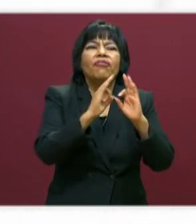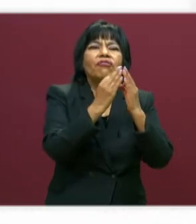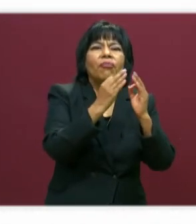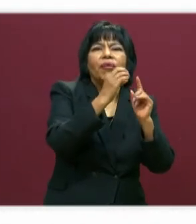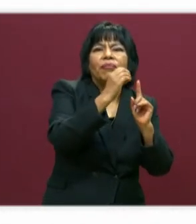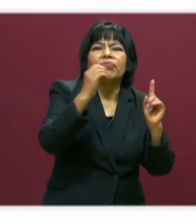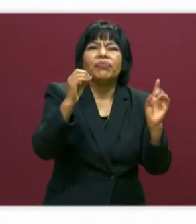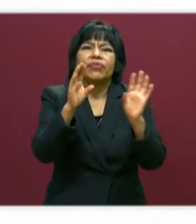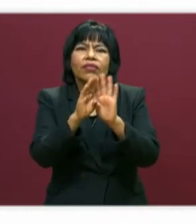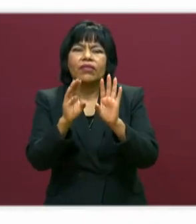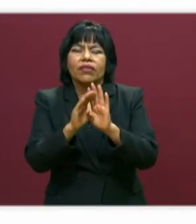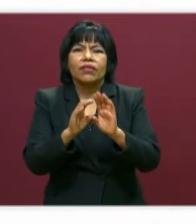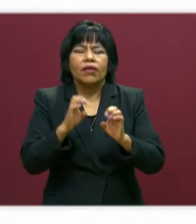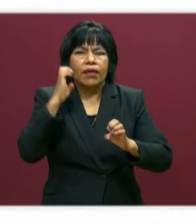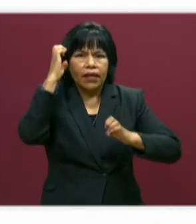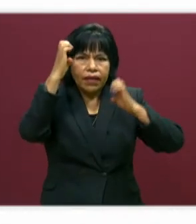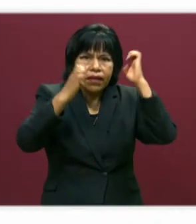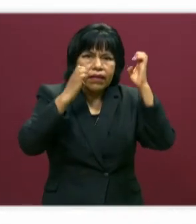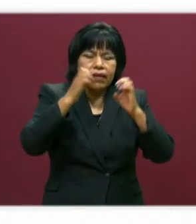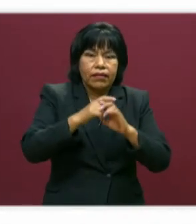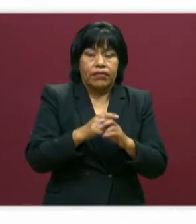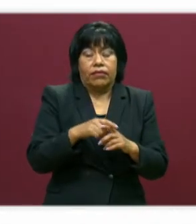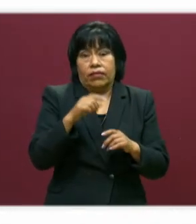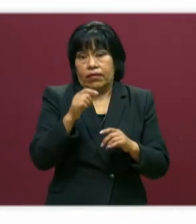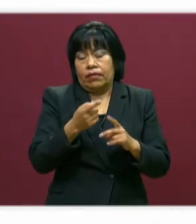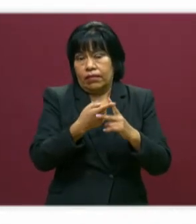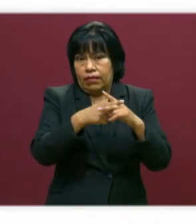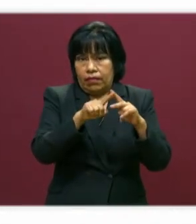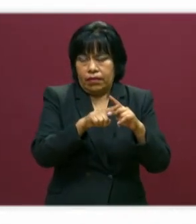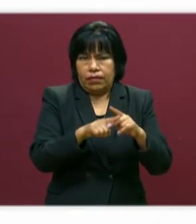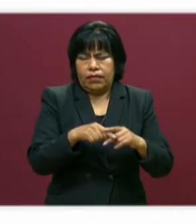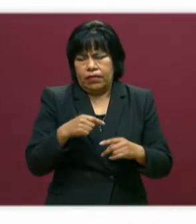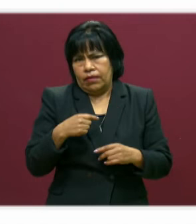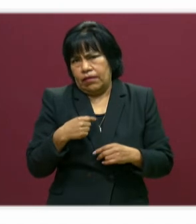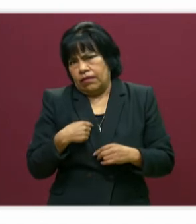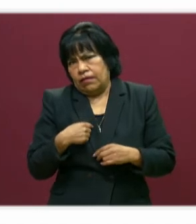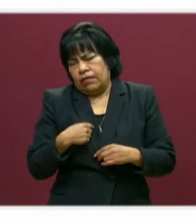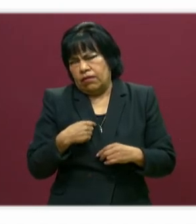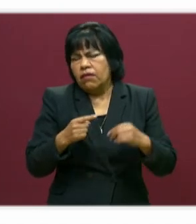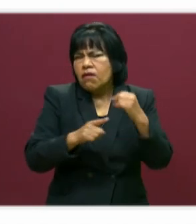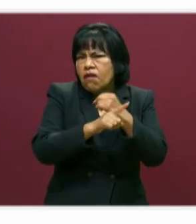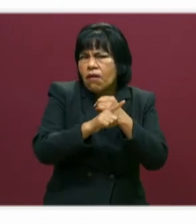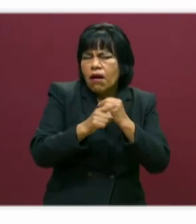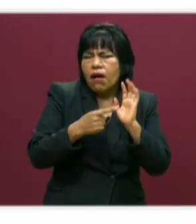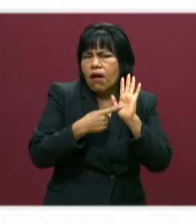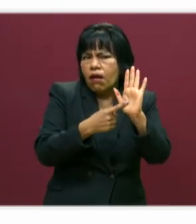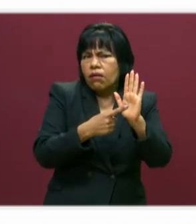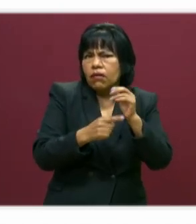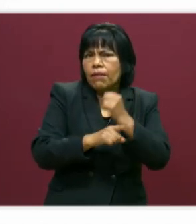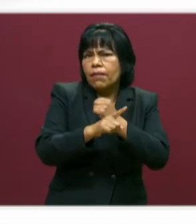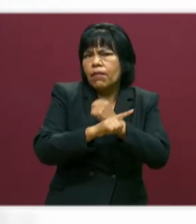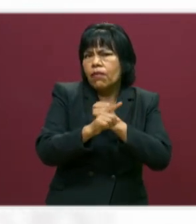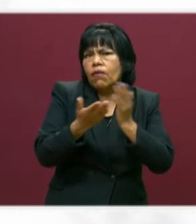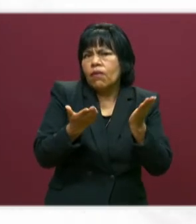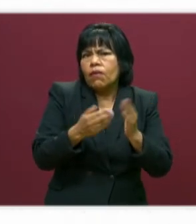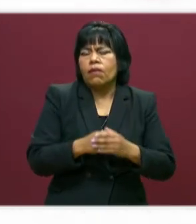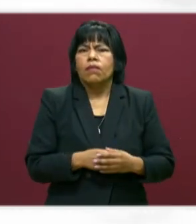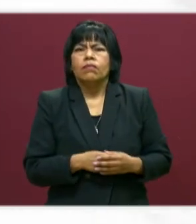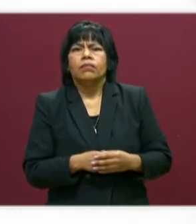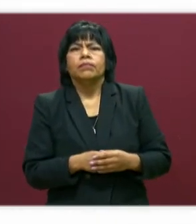organizar el evento. Mira, vamos a tener una apertura donde un servidor va a tratar de problematizar lo que estamos viviendo.